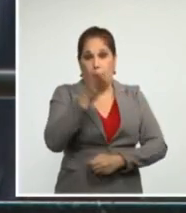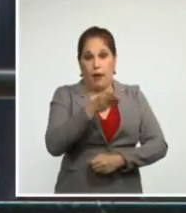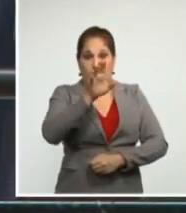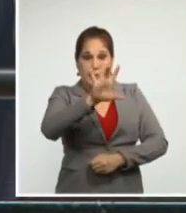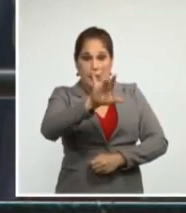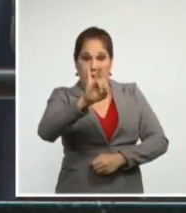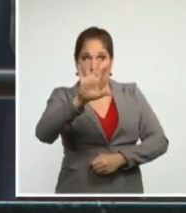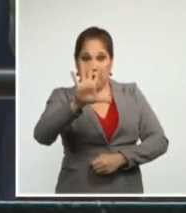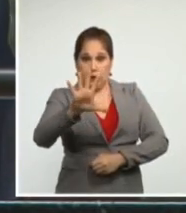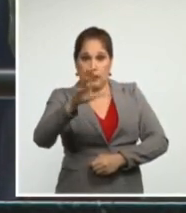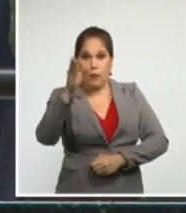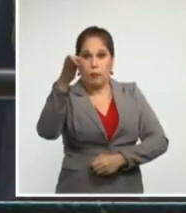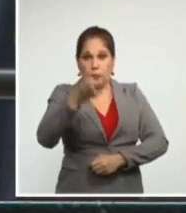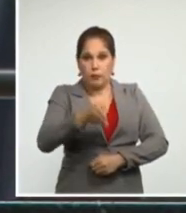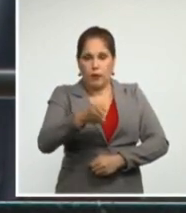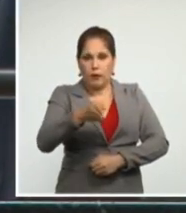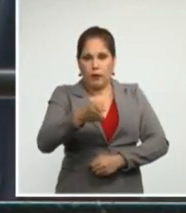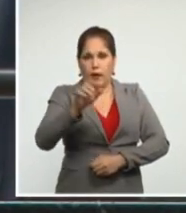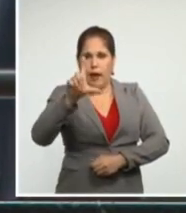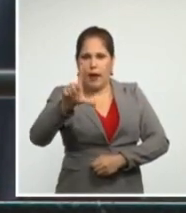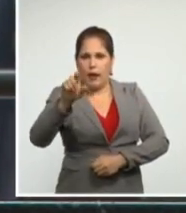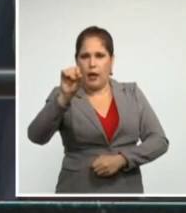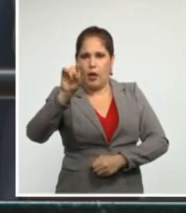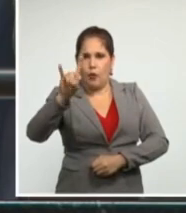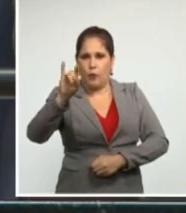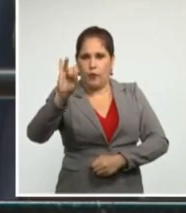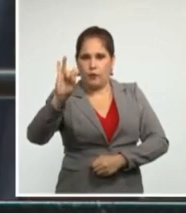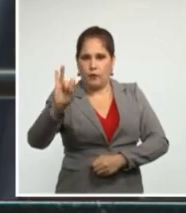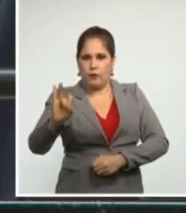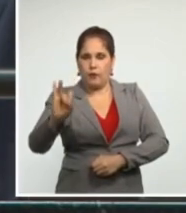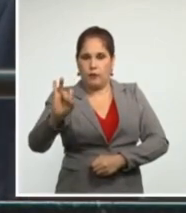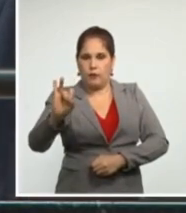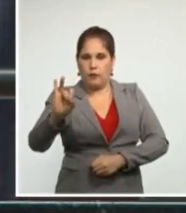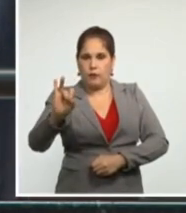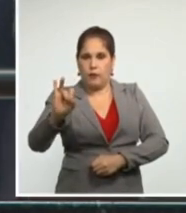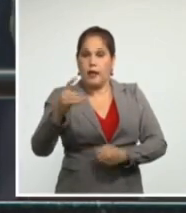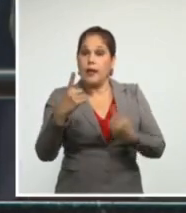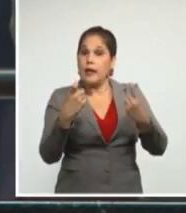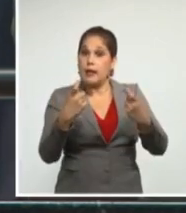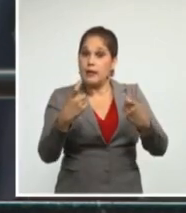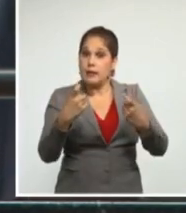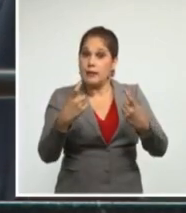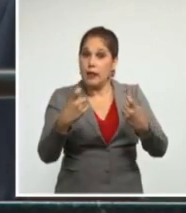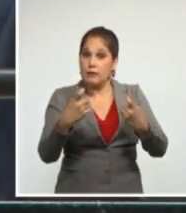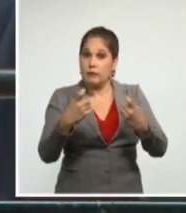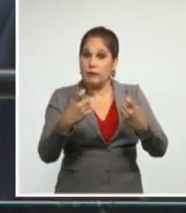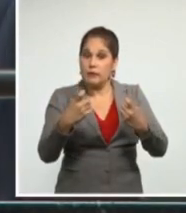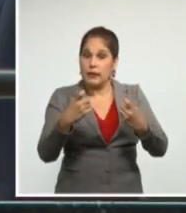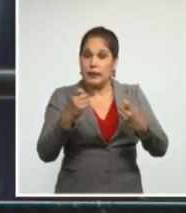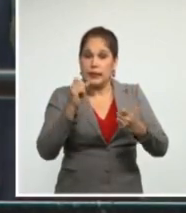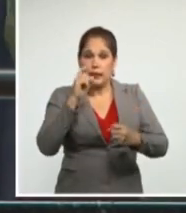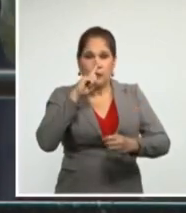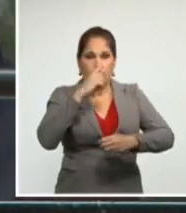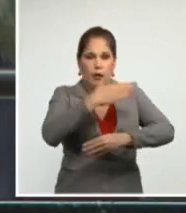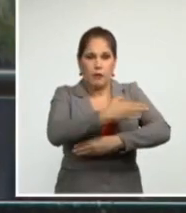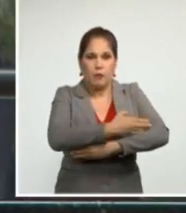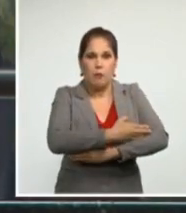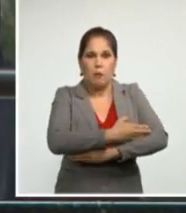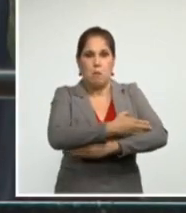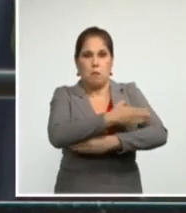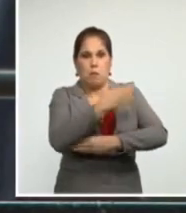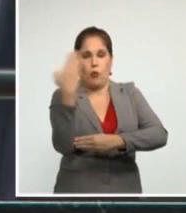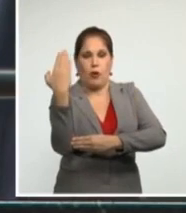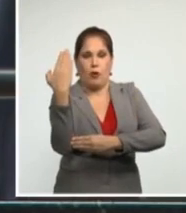barra L97 necesidad de poner fin al